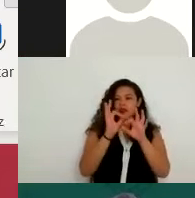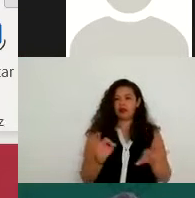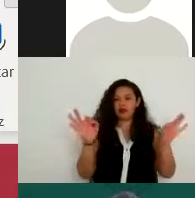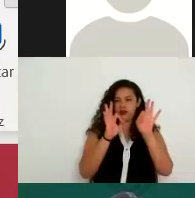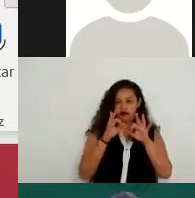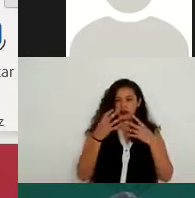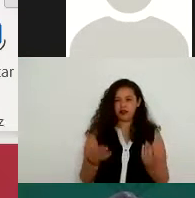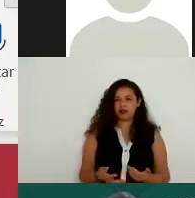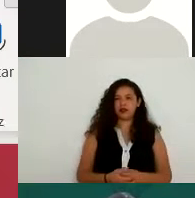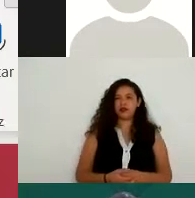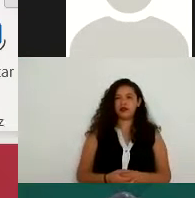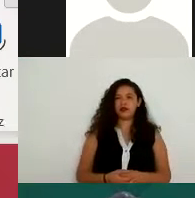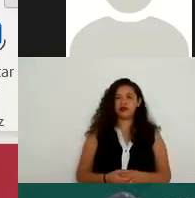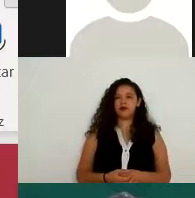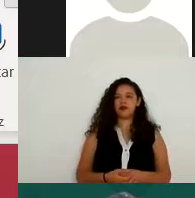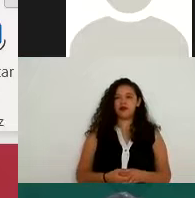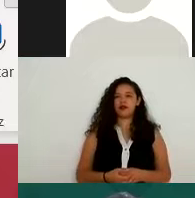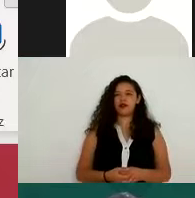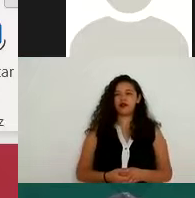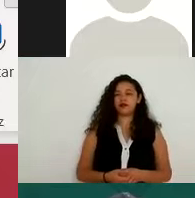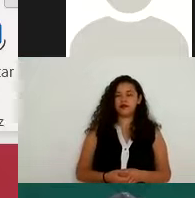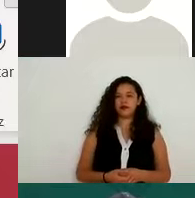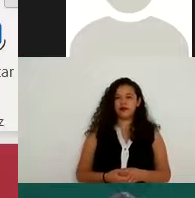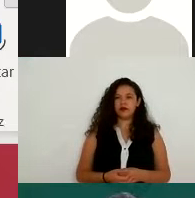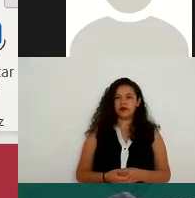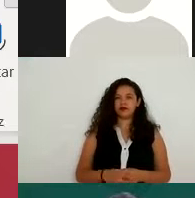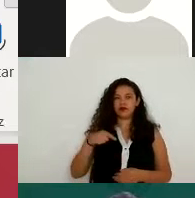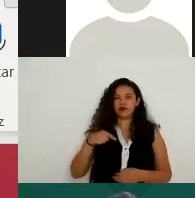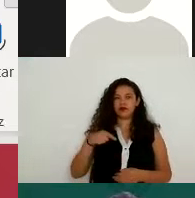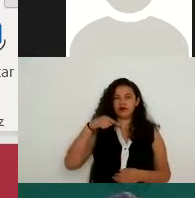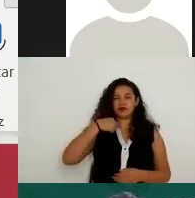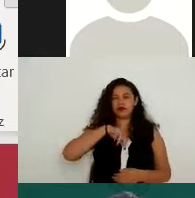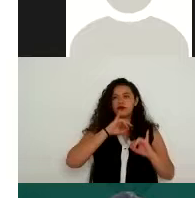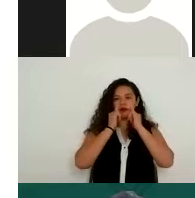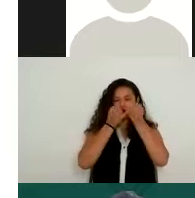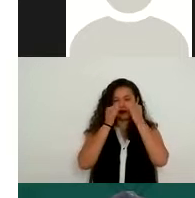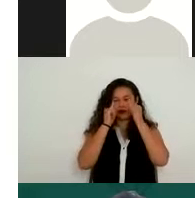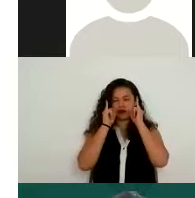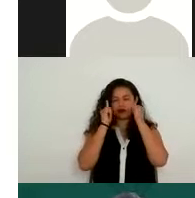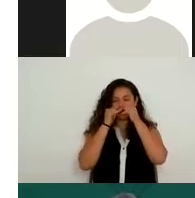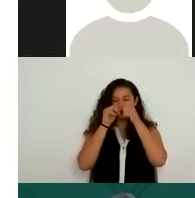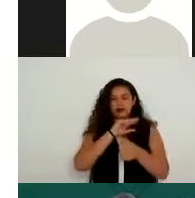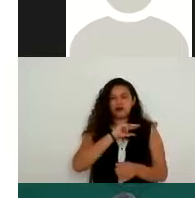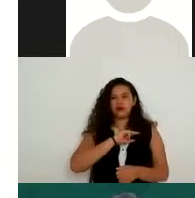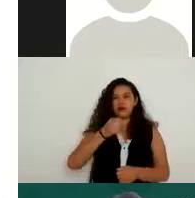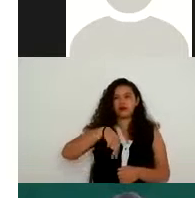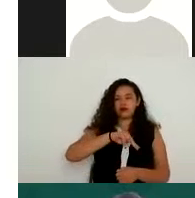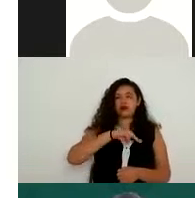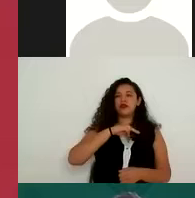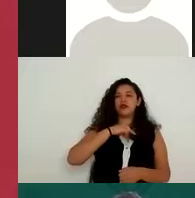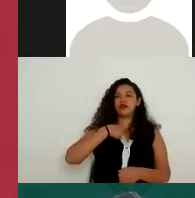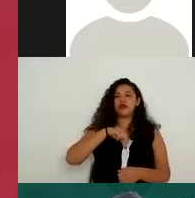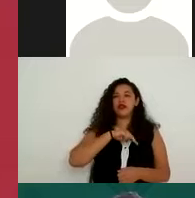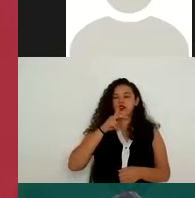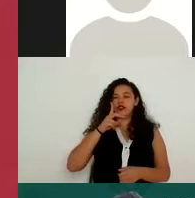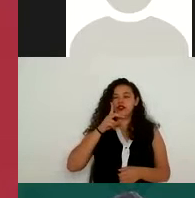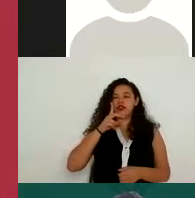Como bien saben, nosotros como Junta de Asistencia Privada, pues esta ley no nos aplica, ¿verdad? Nos aplica la Ley de Protección de